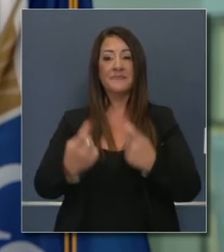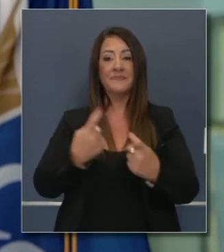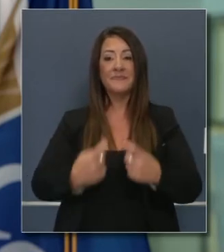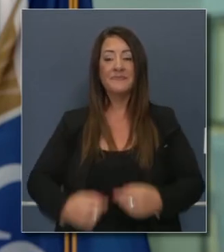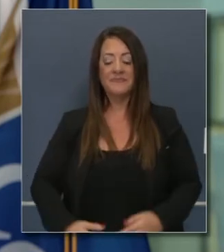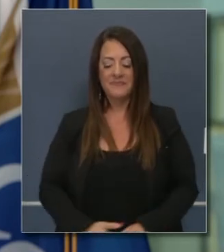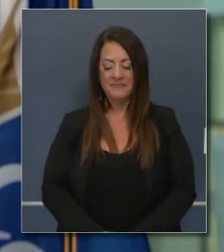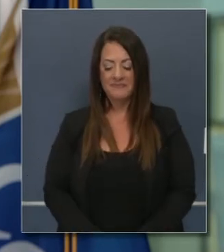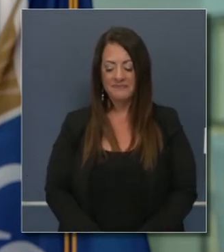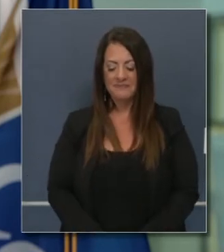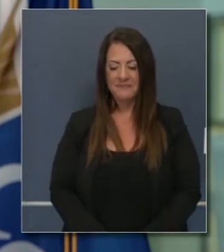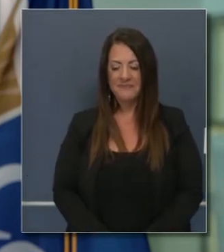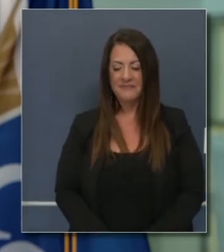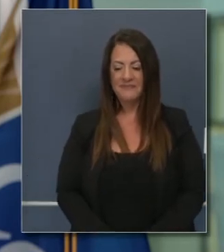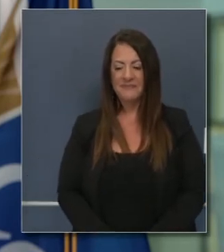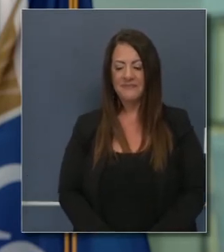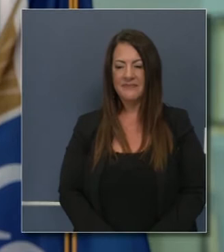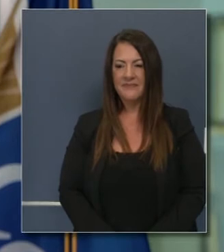pregunta que tengan.